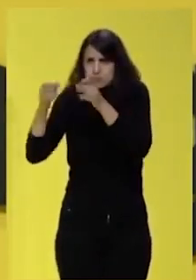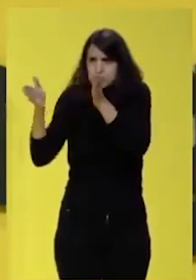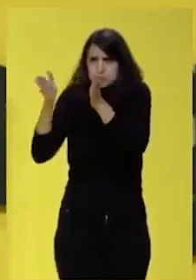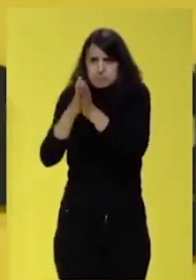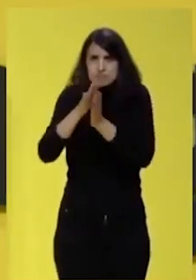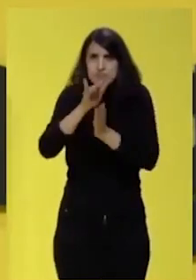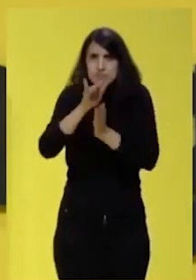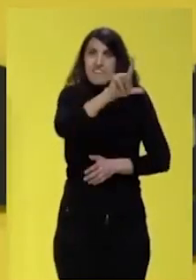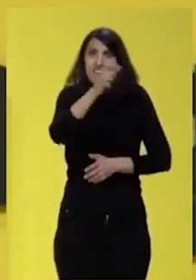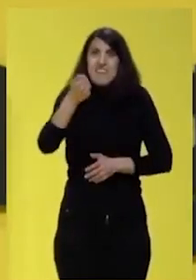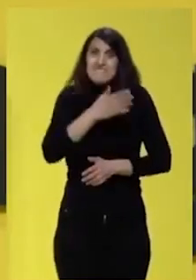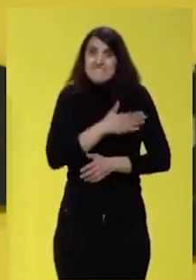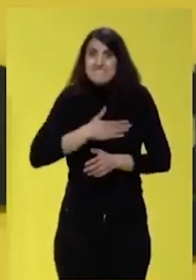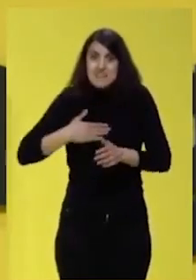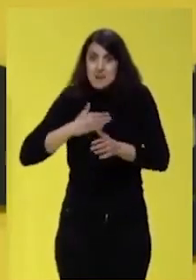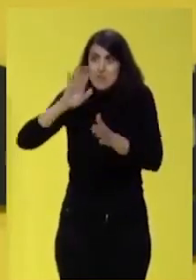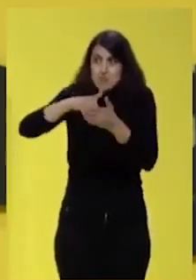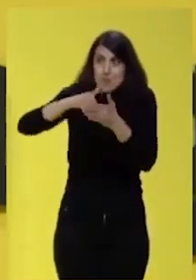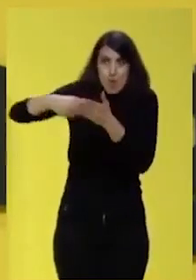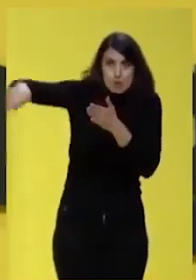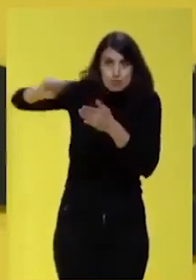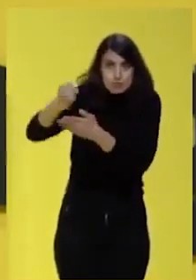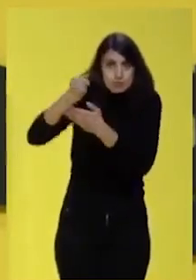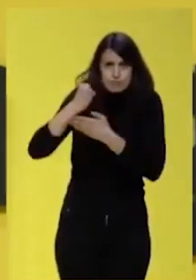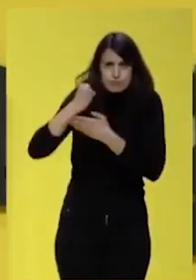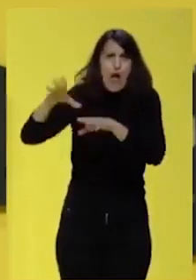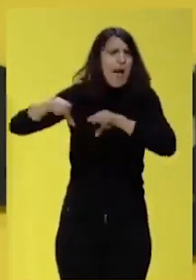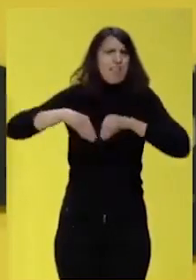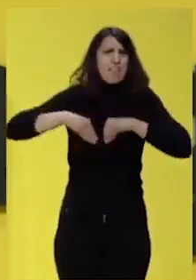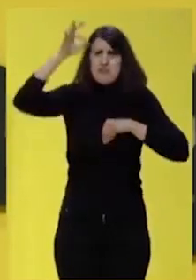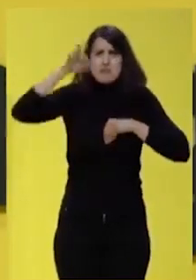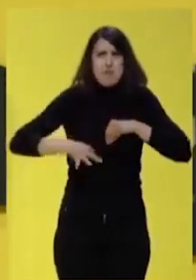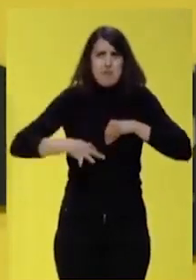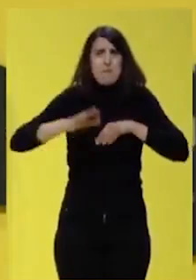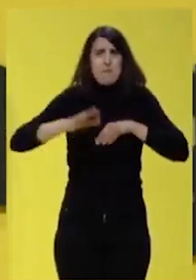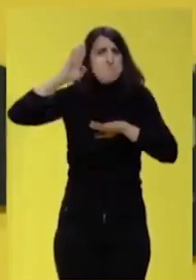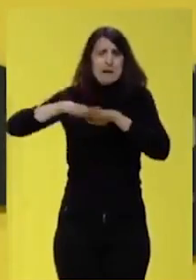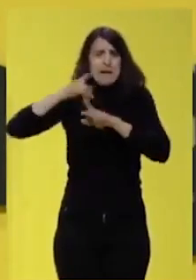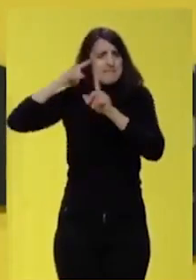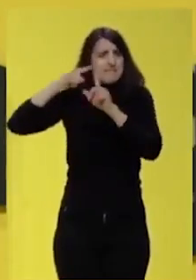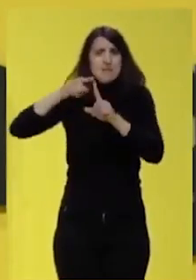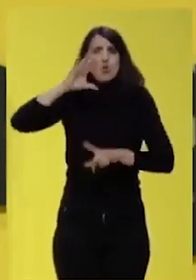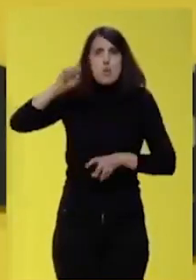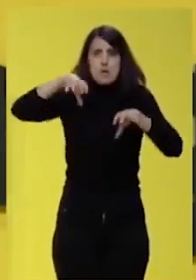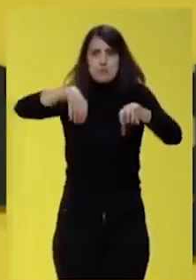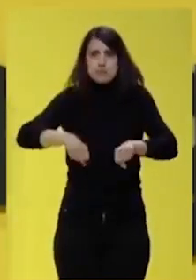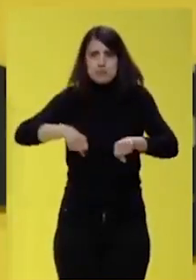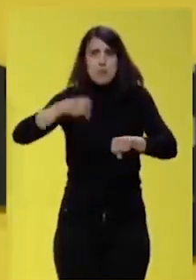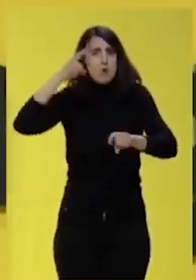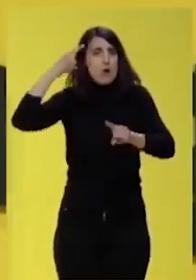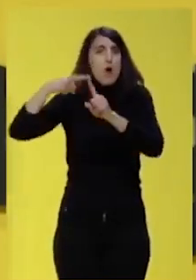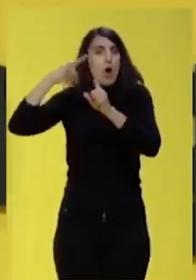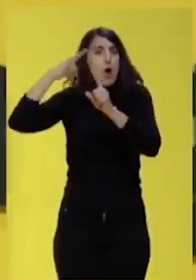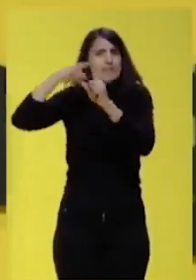puede sumar, sumará todos los votos. Y formará gobierno. Porque para ellos y para ellas hay un objetivo por encima de todo.